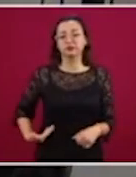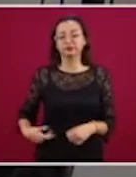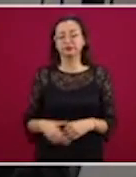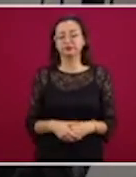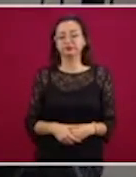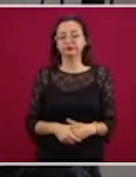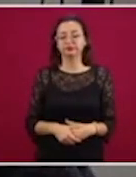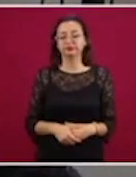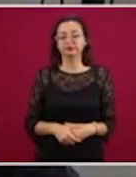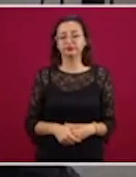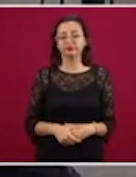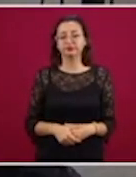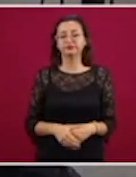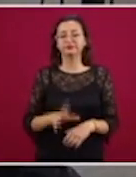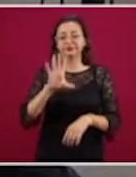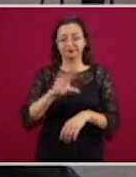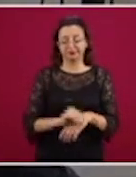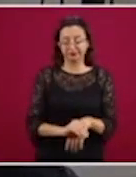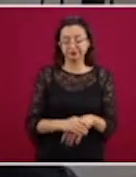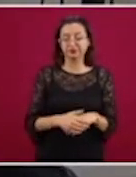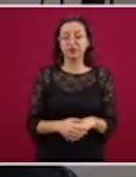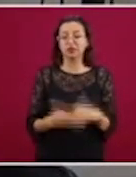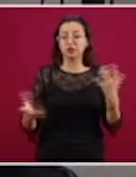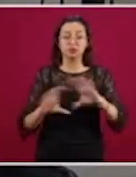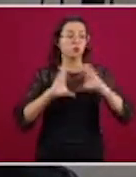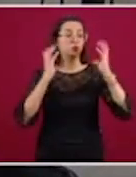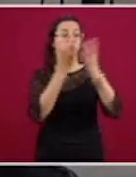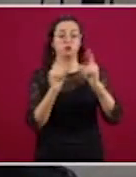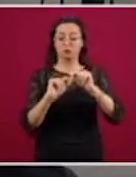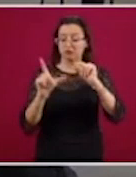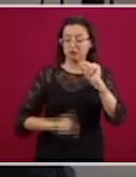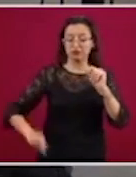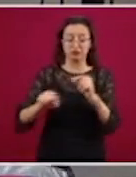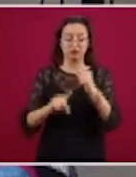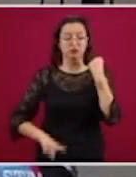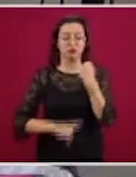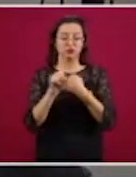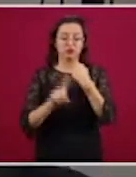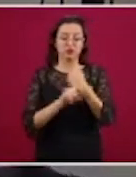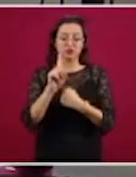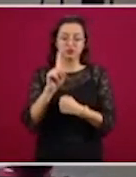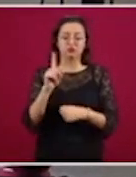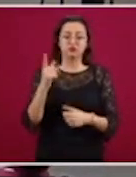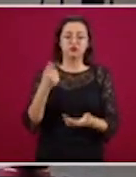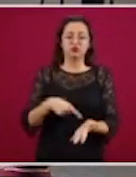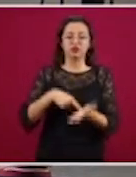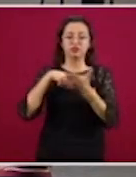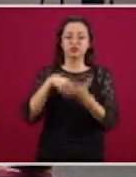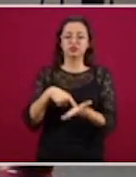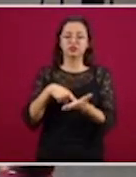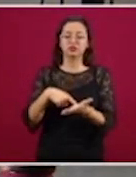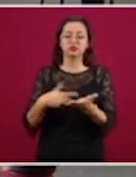Nuestro país y el mundo viven momentos inéditos, pero los recursos humanos para la salud, nuestros